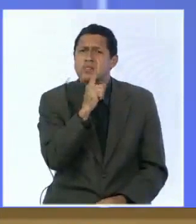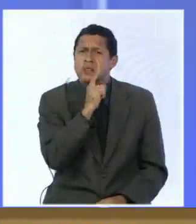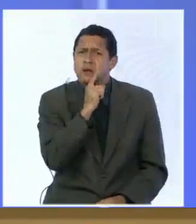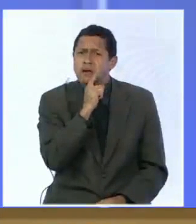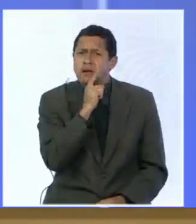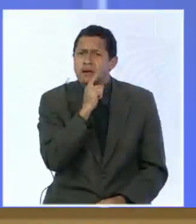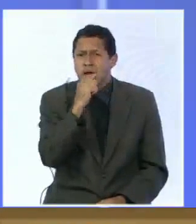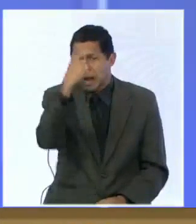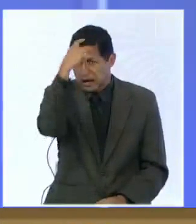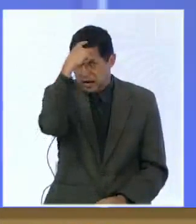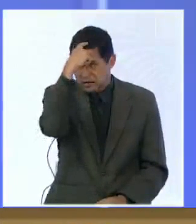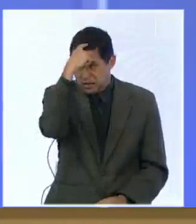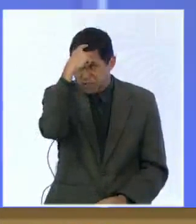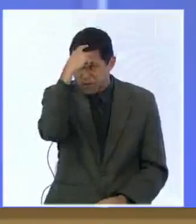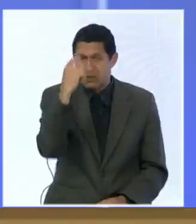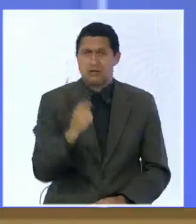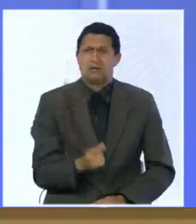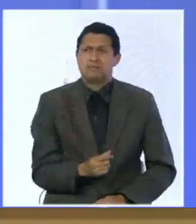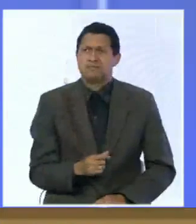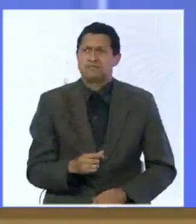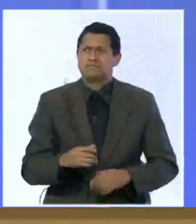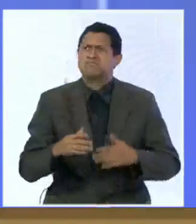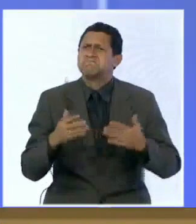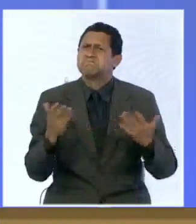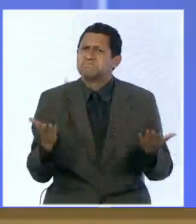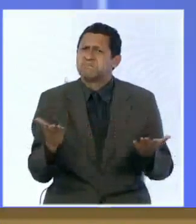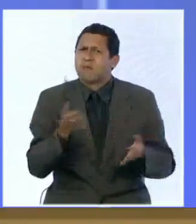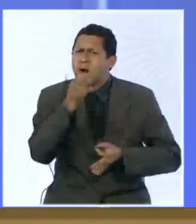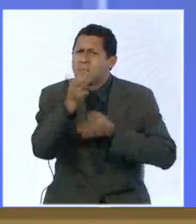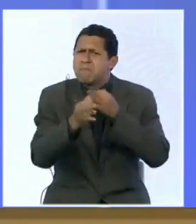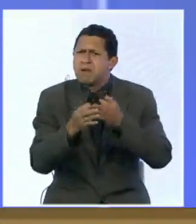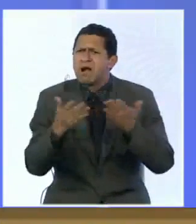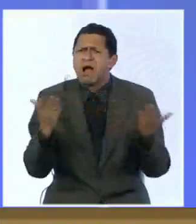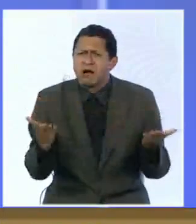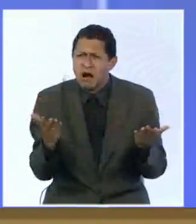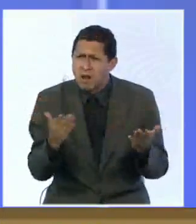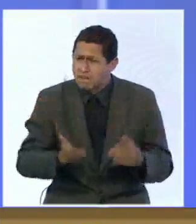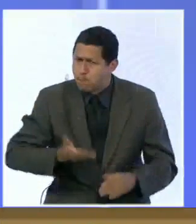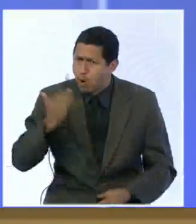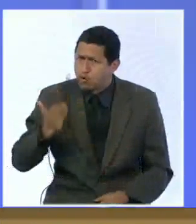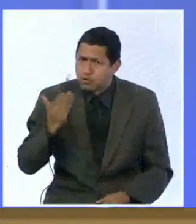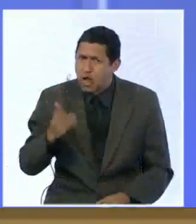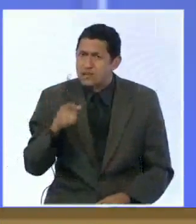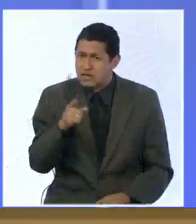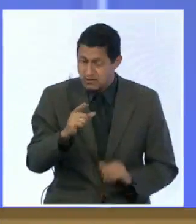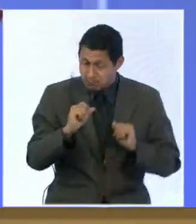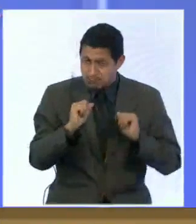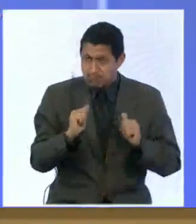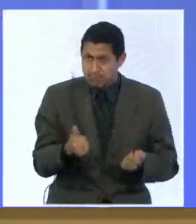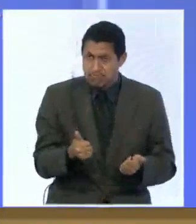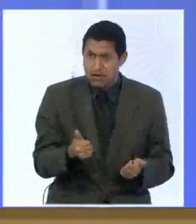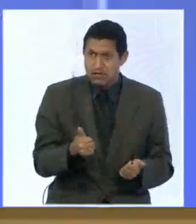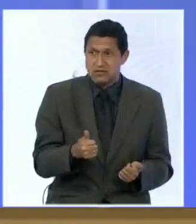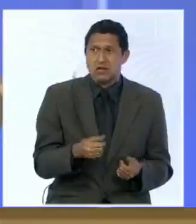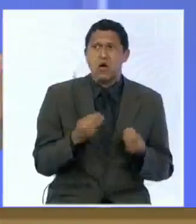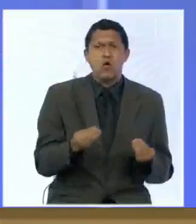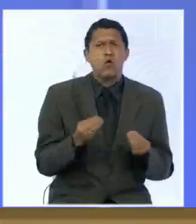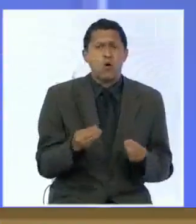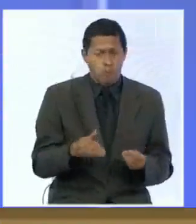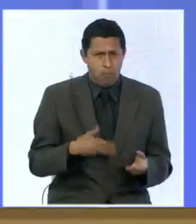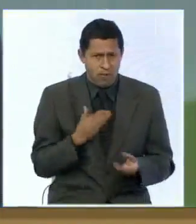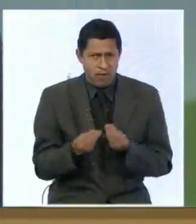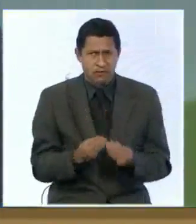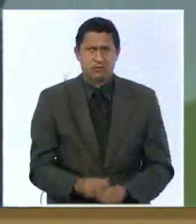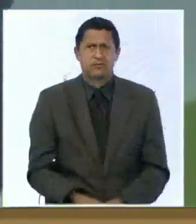glándula pineal, entonces vamos a hablar de qué tan importante es esta activación de la glándula pineal y cómo se puede